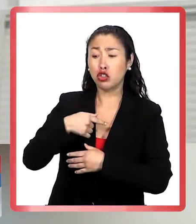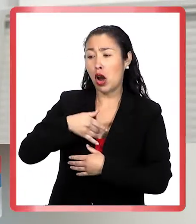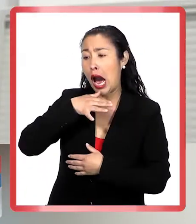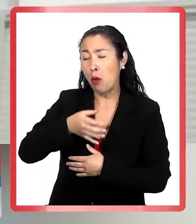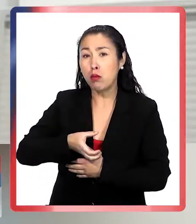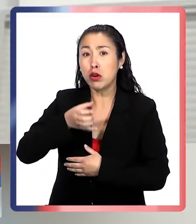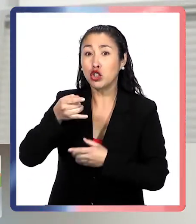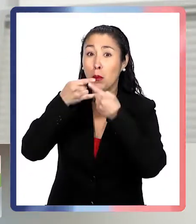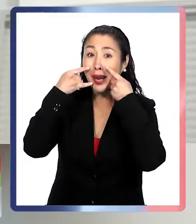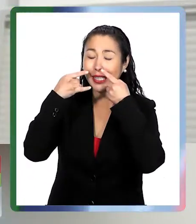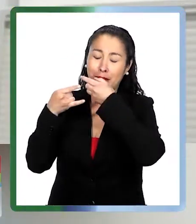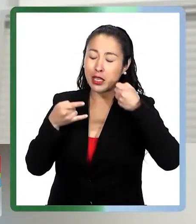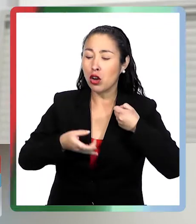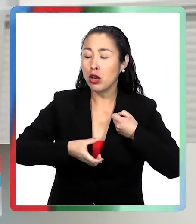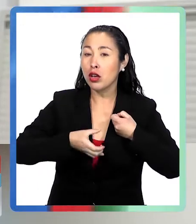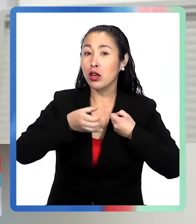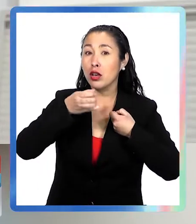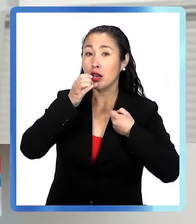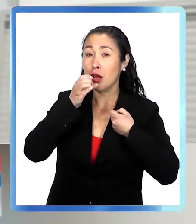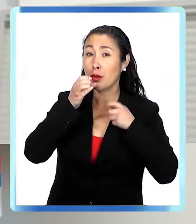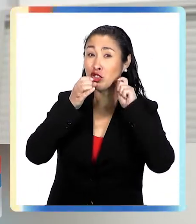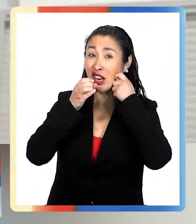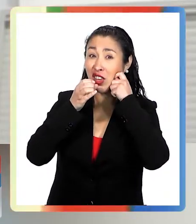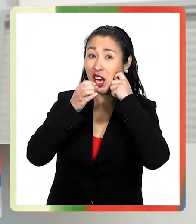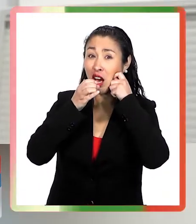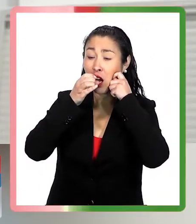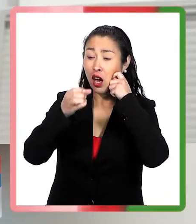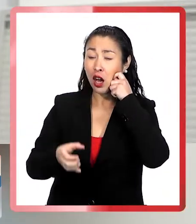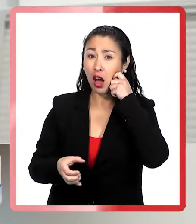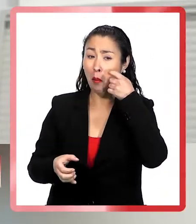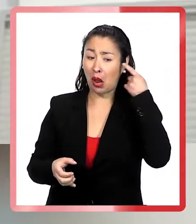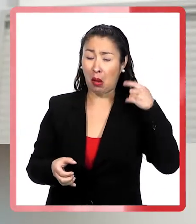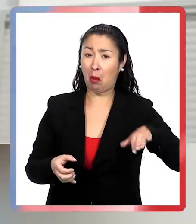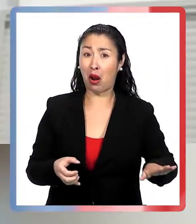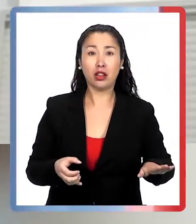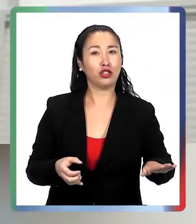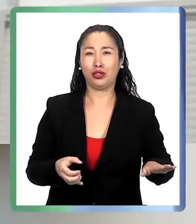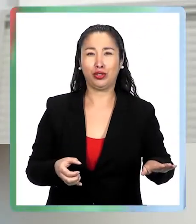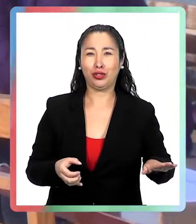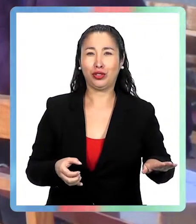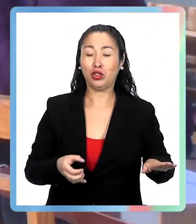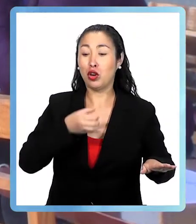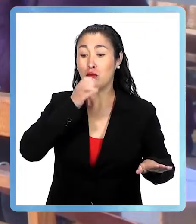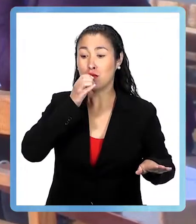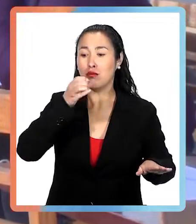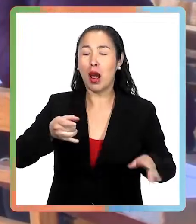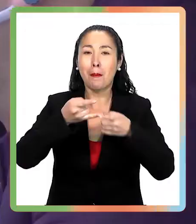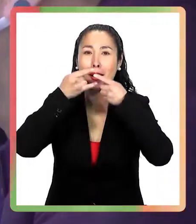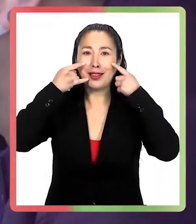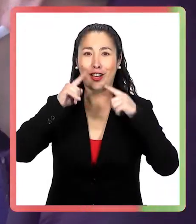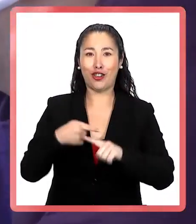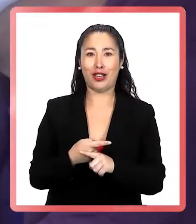la hora de beber algo, qué sé yo, yo me saco la mascarilla, pero eso no significa que después de tomar o comer algo, puedo seguir sin la